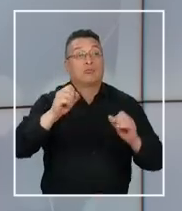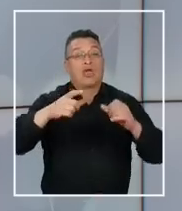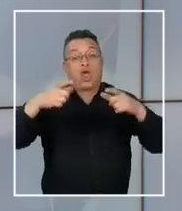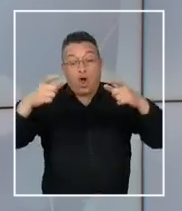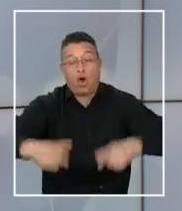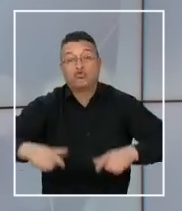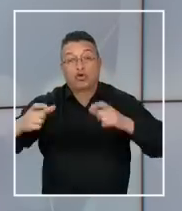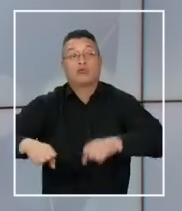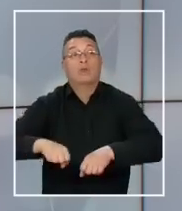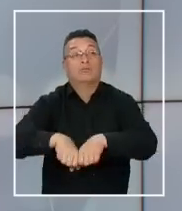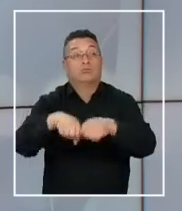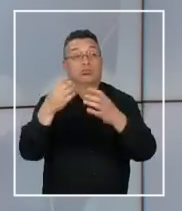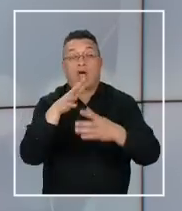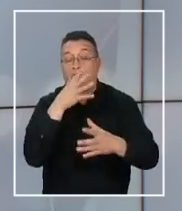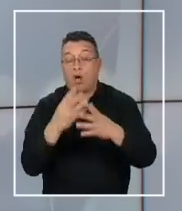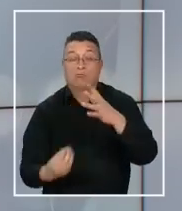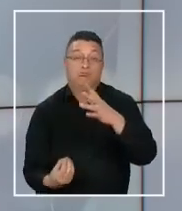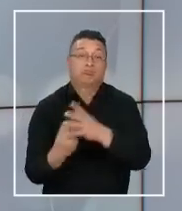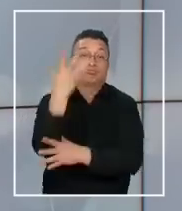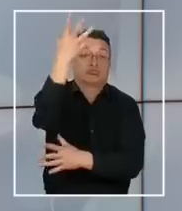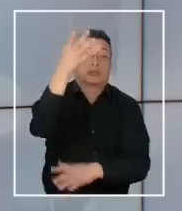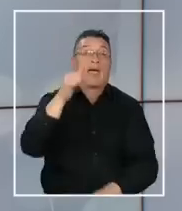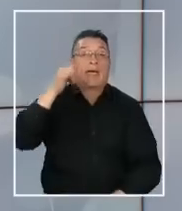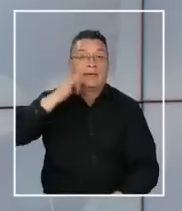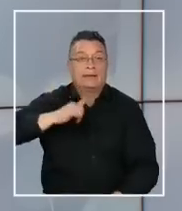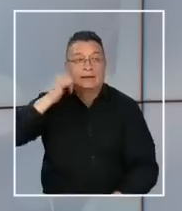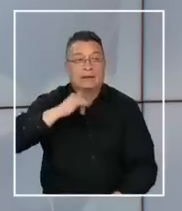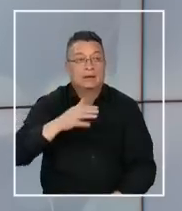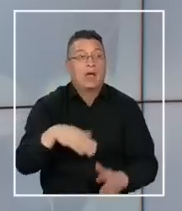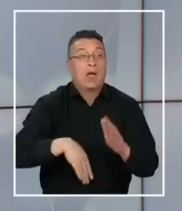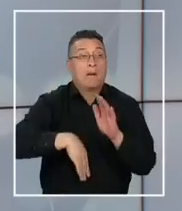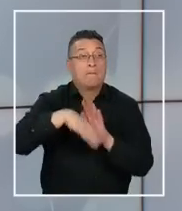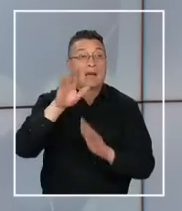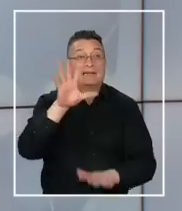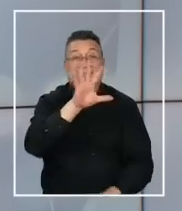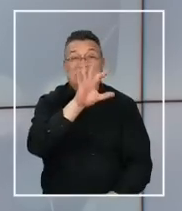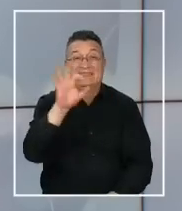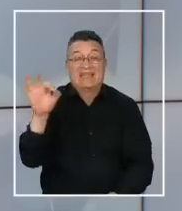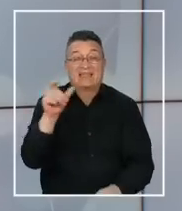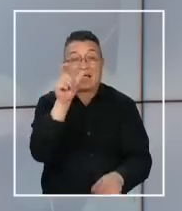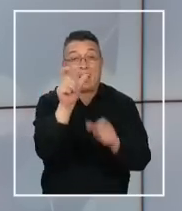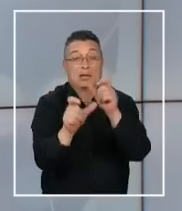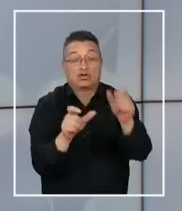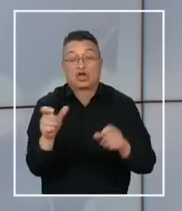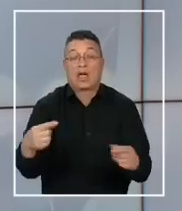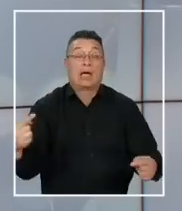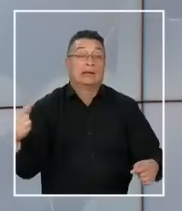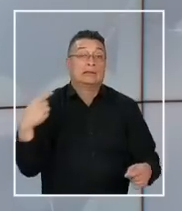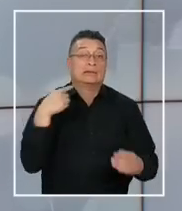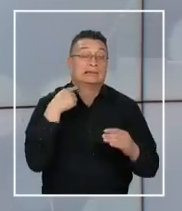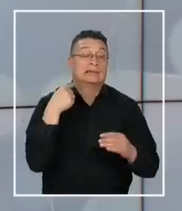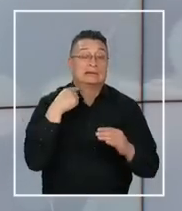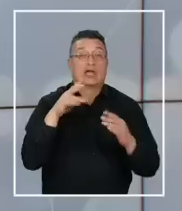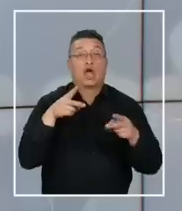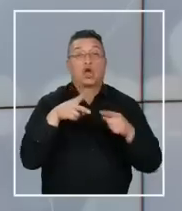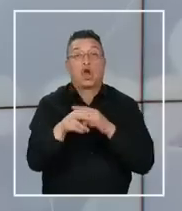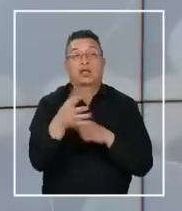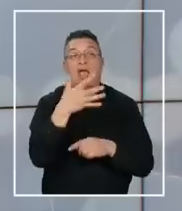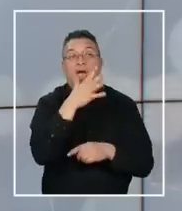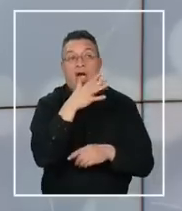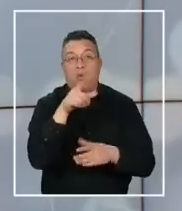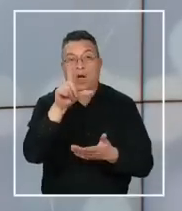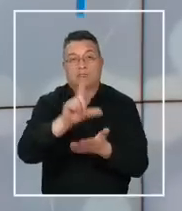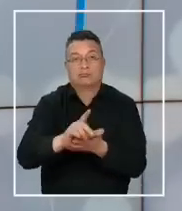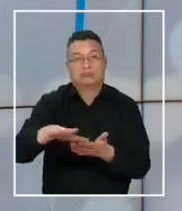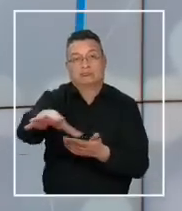que dejó la rotura de una matriz en Iquique. En total fueron más de 500 clientes los que se vieron afectados por cortes de agua en la zona.